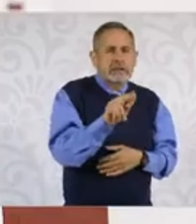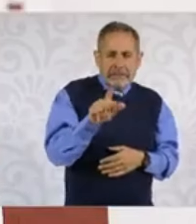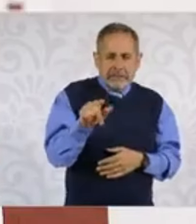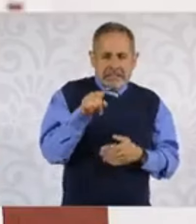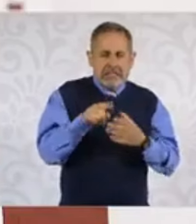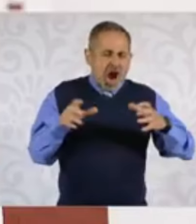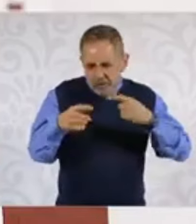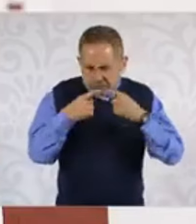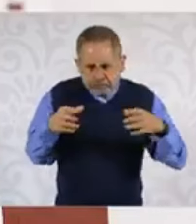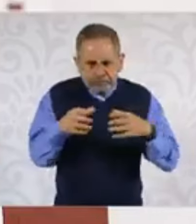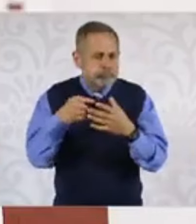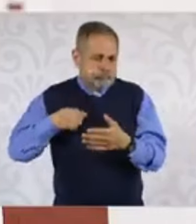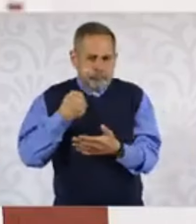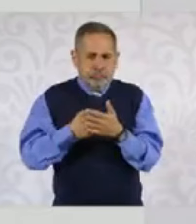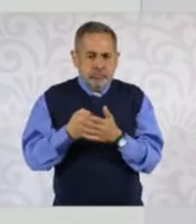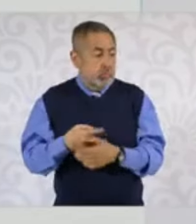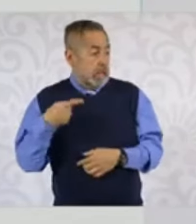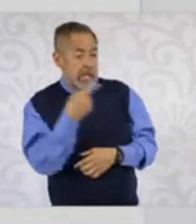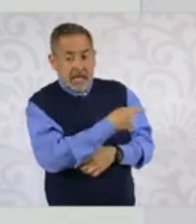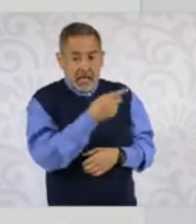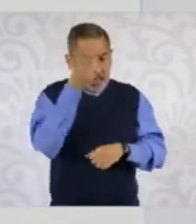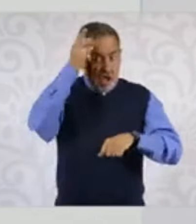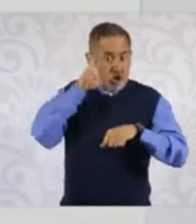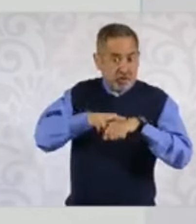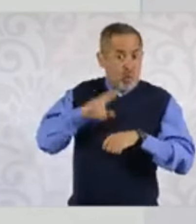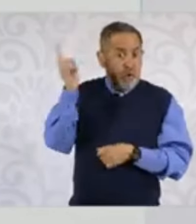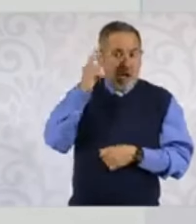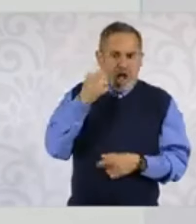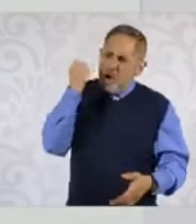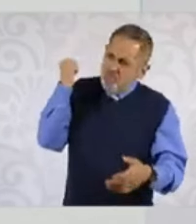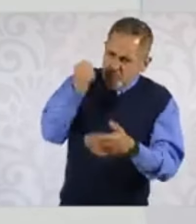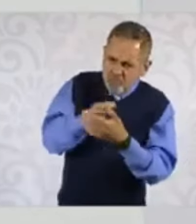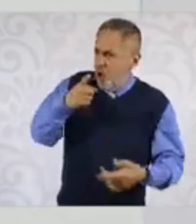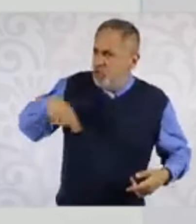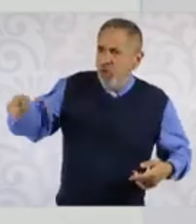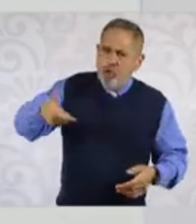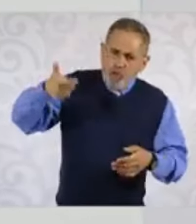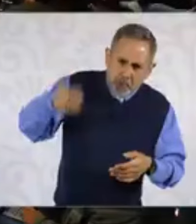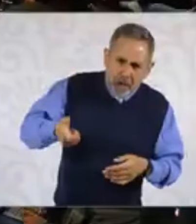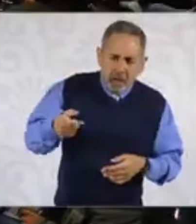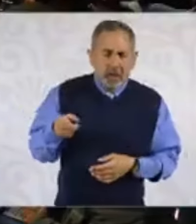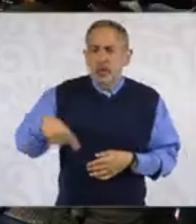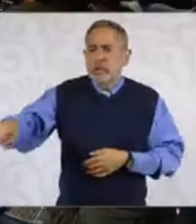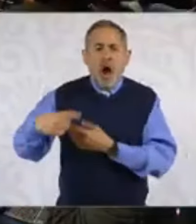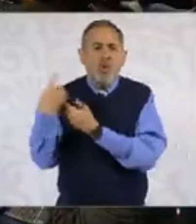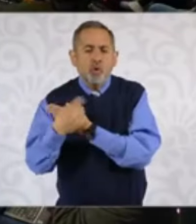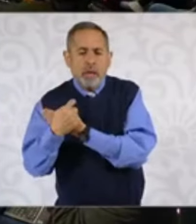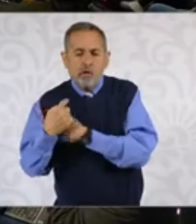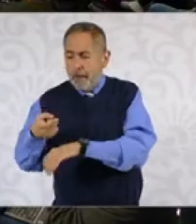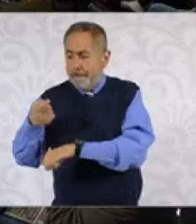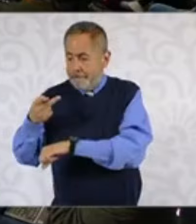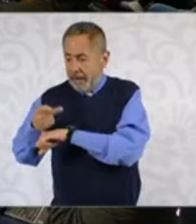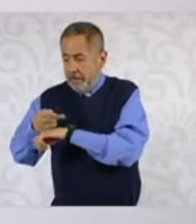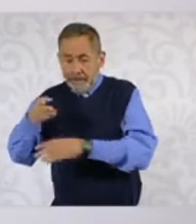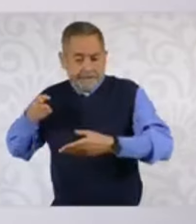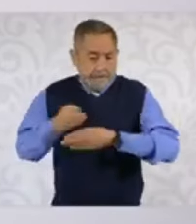otorgan, como el aguinaldo. Esto significa que ustedes podrían recibir doble aguinaldo, lo que les